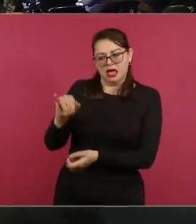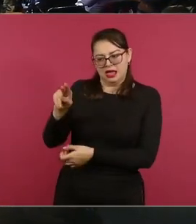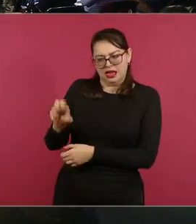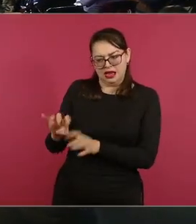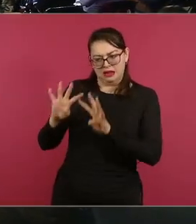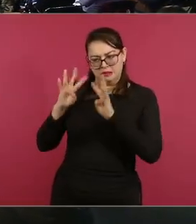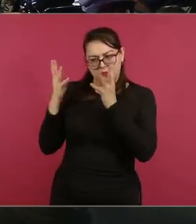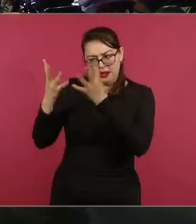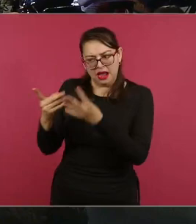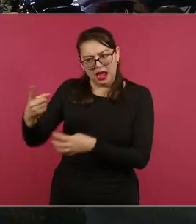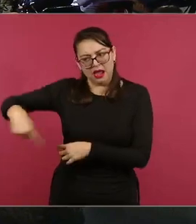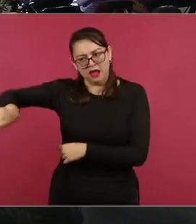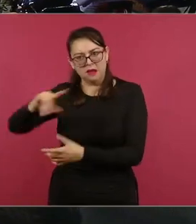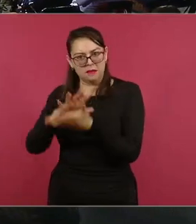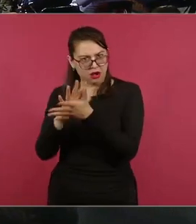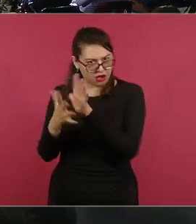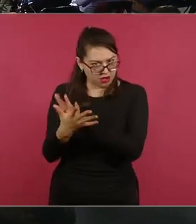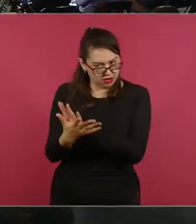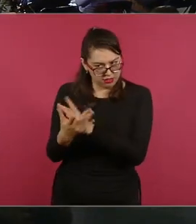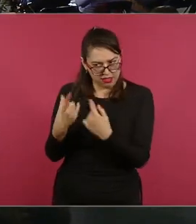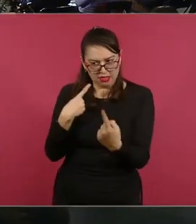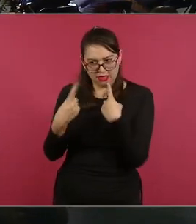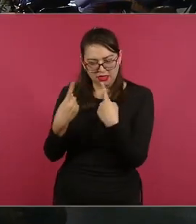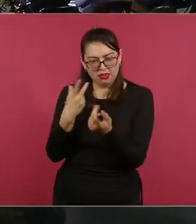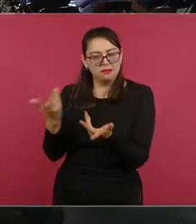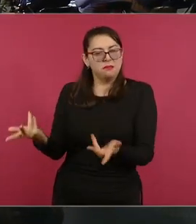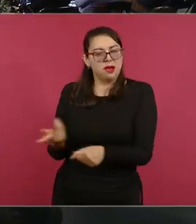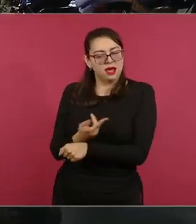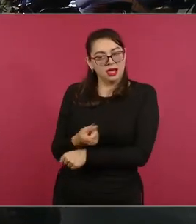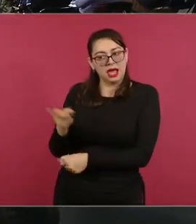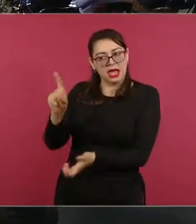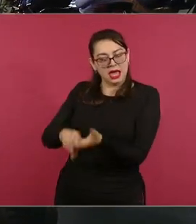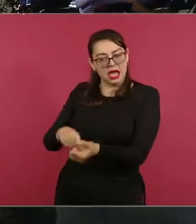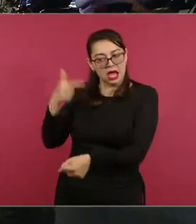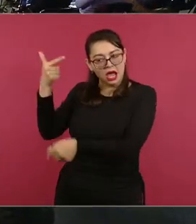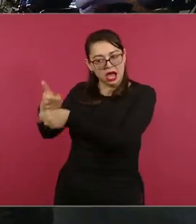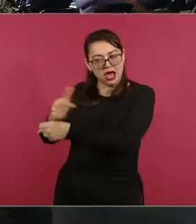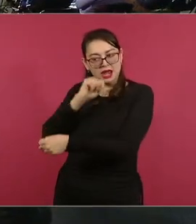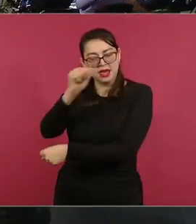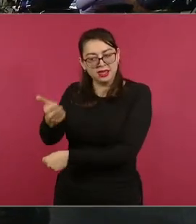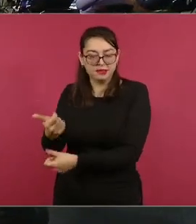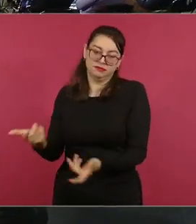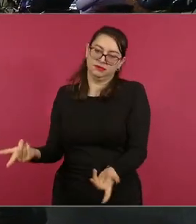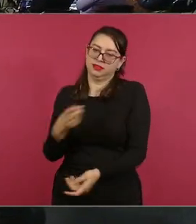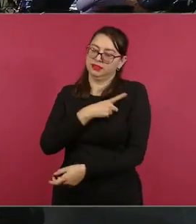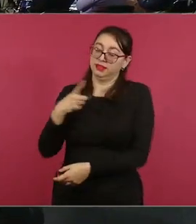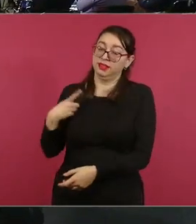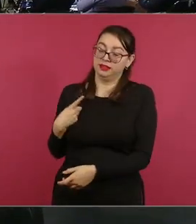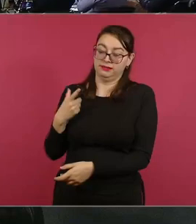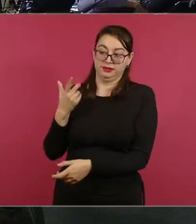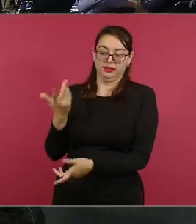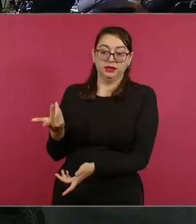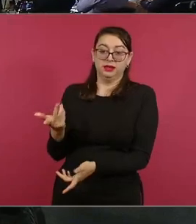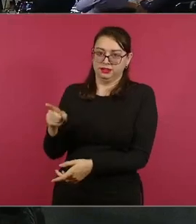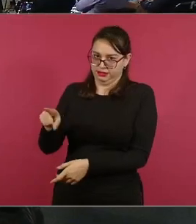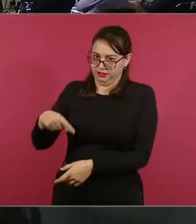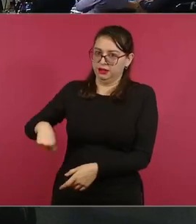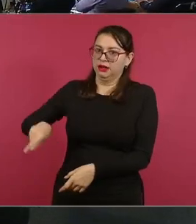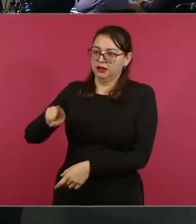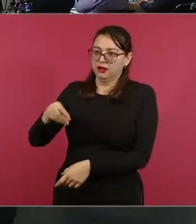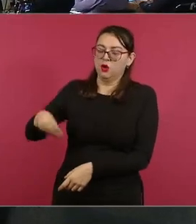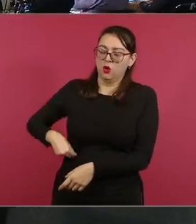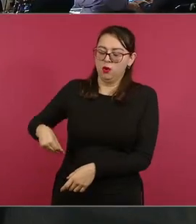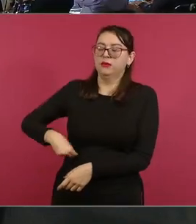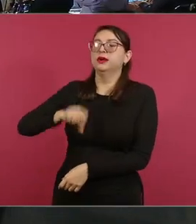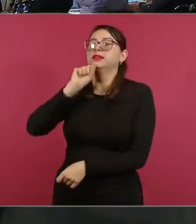consejeros del INE también tendrían responsabilidad. En otro tema, presidente, y ya lo tocaba, es el de los privilegios de la Suprema Corte de Justicia